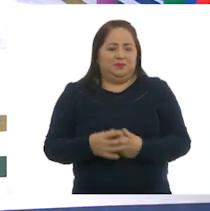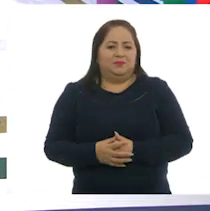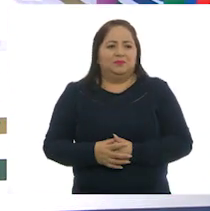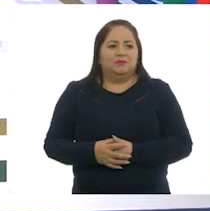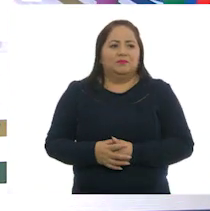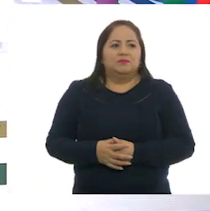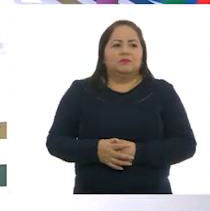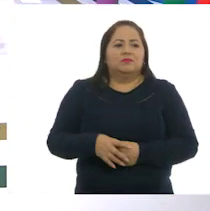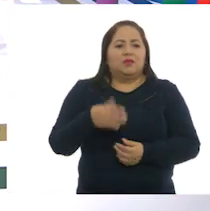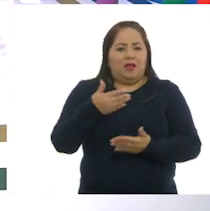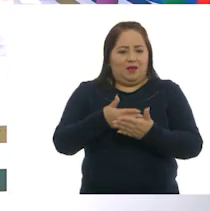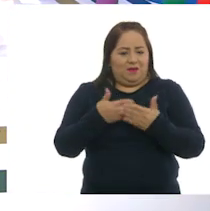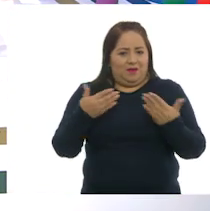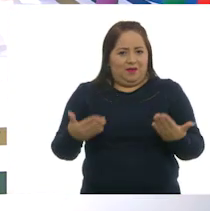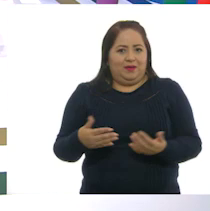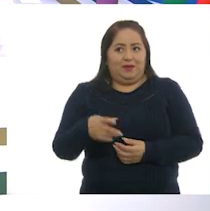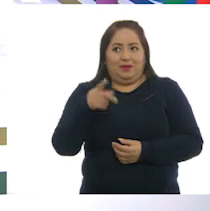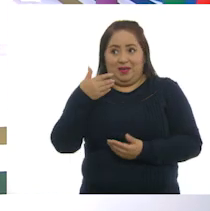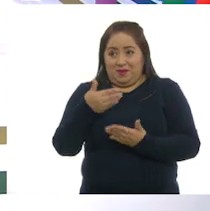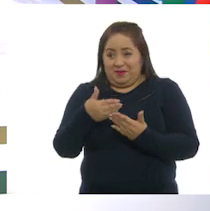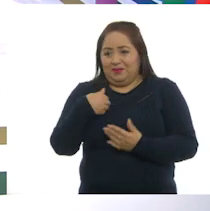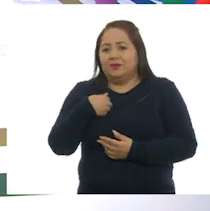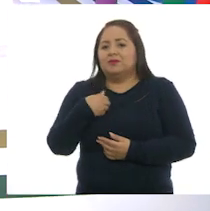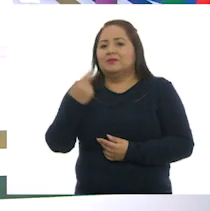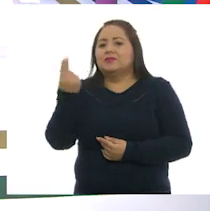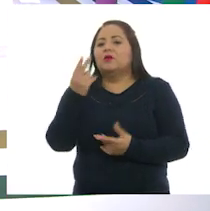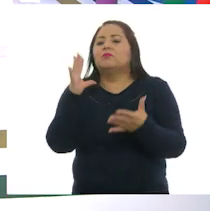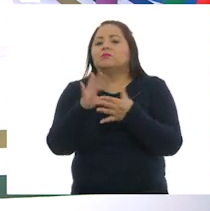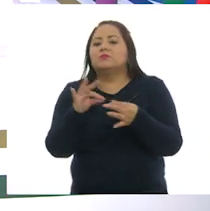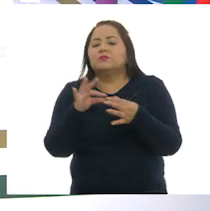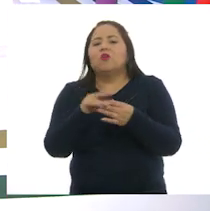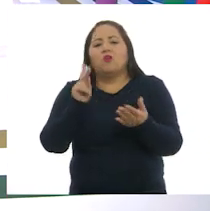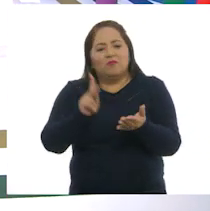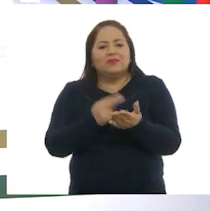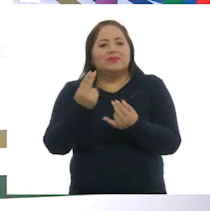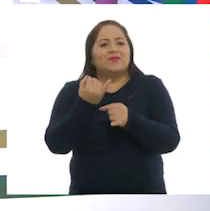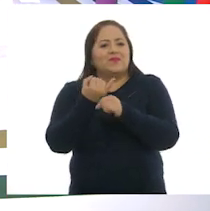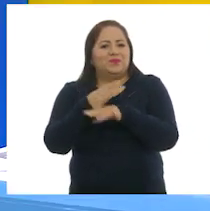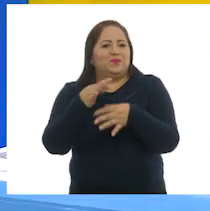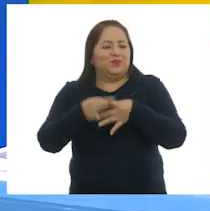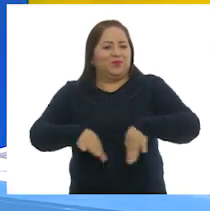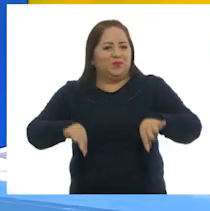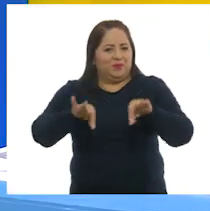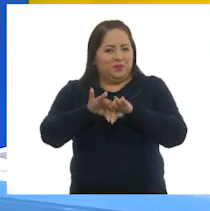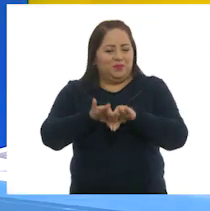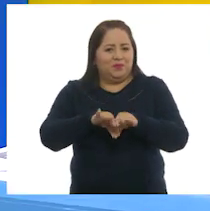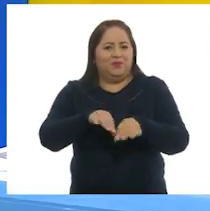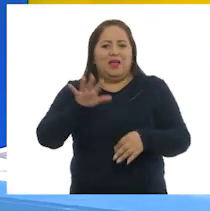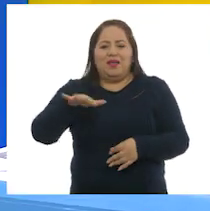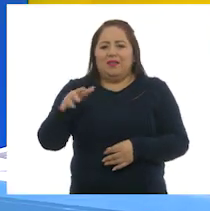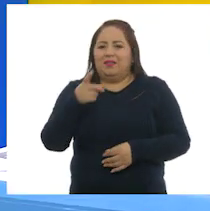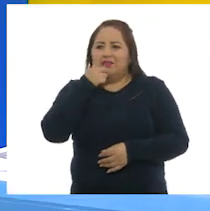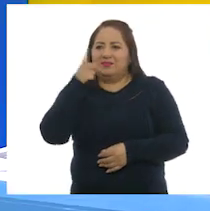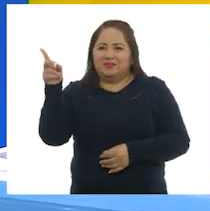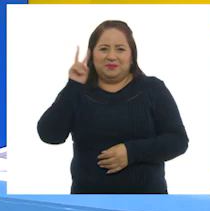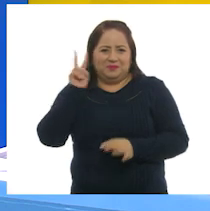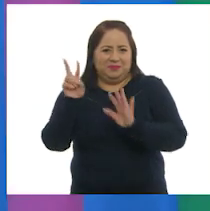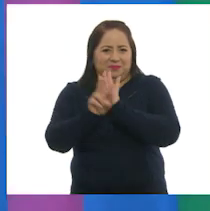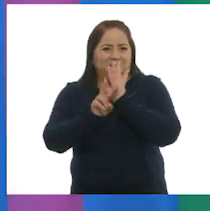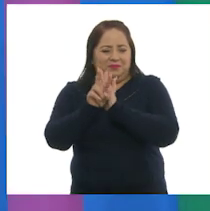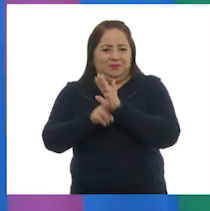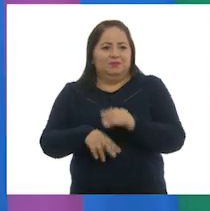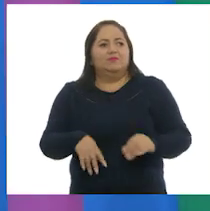Estamos de regreso, así que es momento de comentar y recuperar información importante que nos mencionaron en el video.